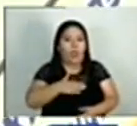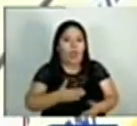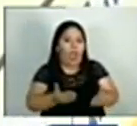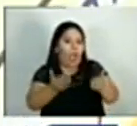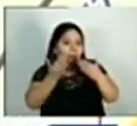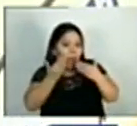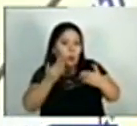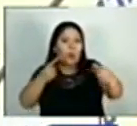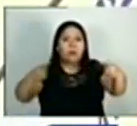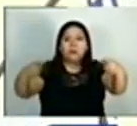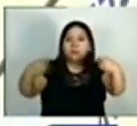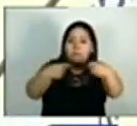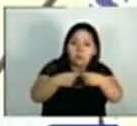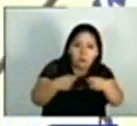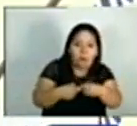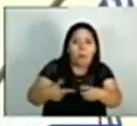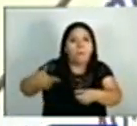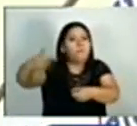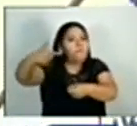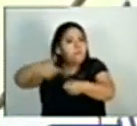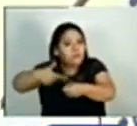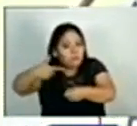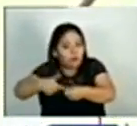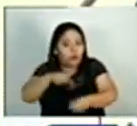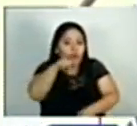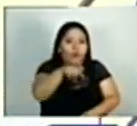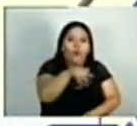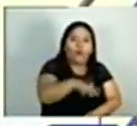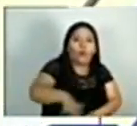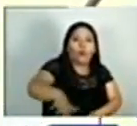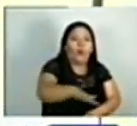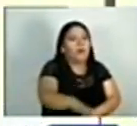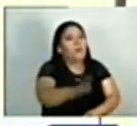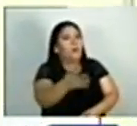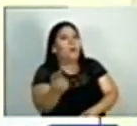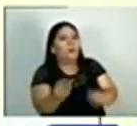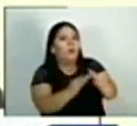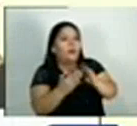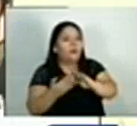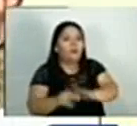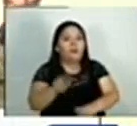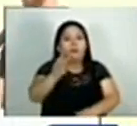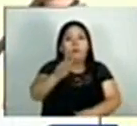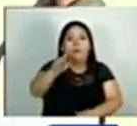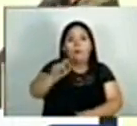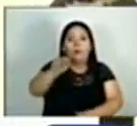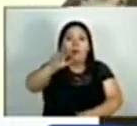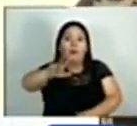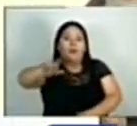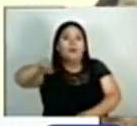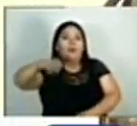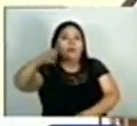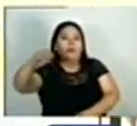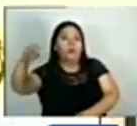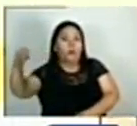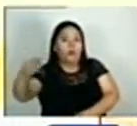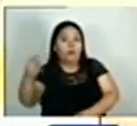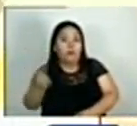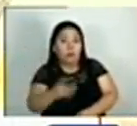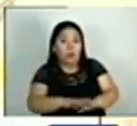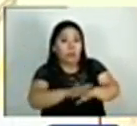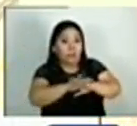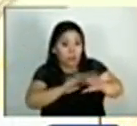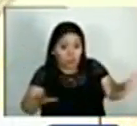electricidad, ni combustible en Gaza, donde habitan alrededor de 2.3 millones de personas hasta que el